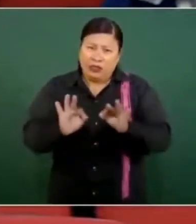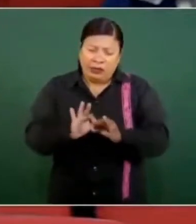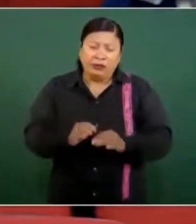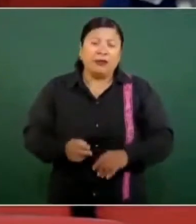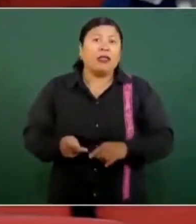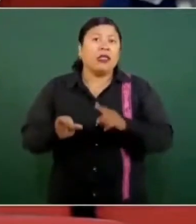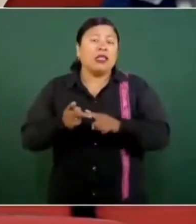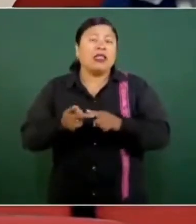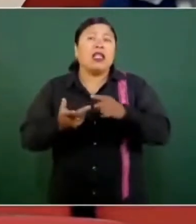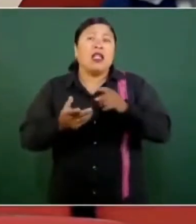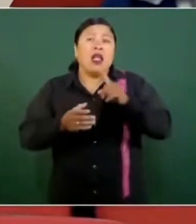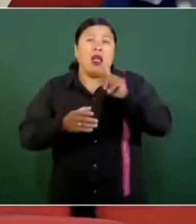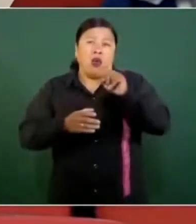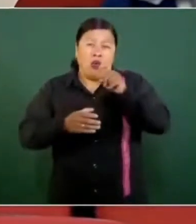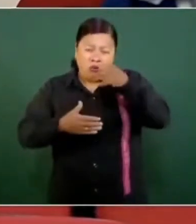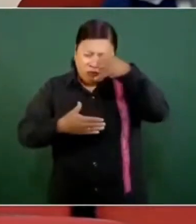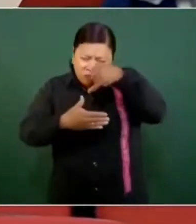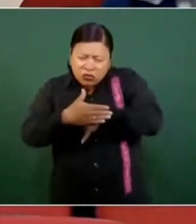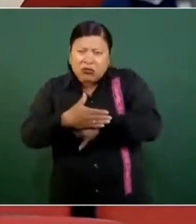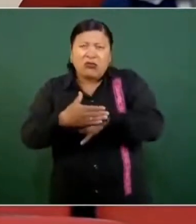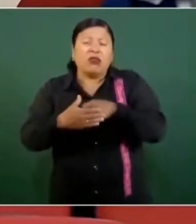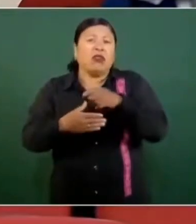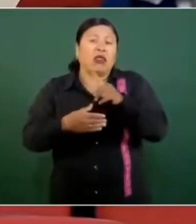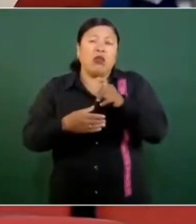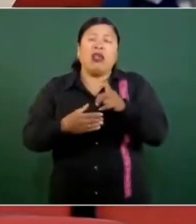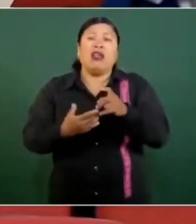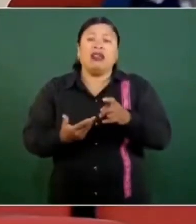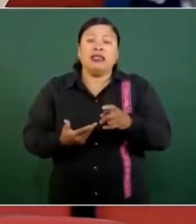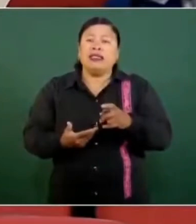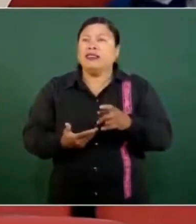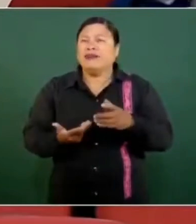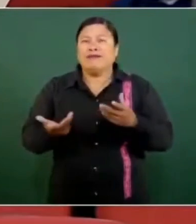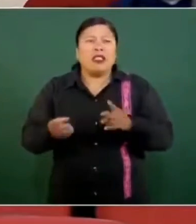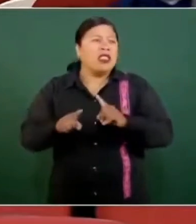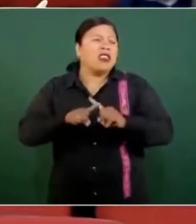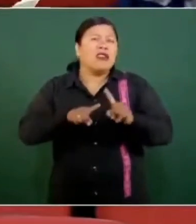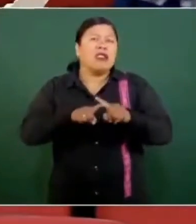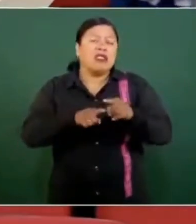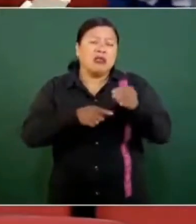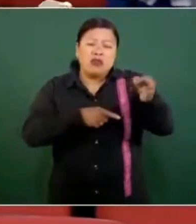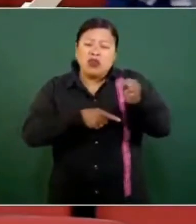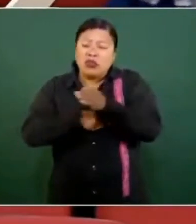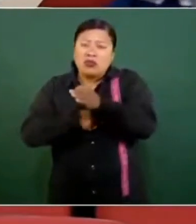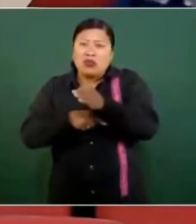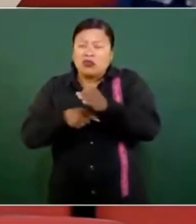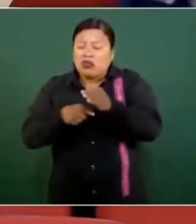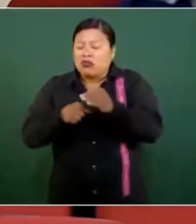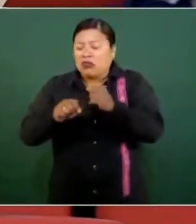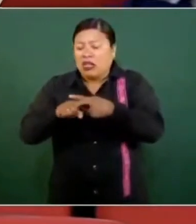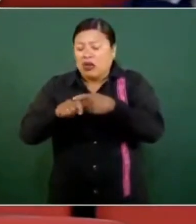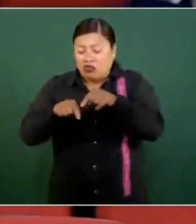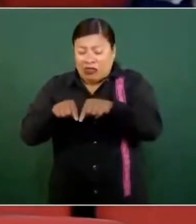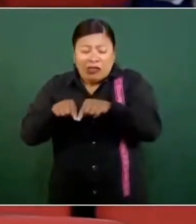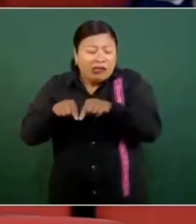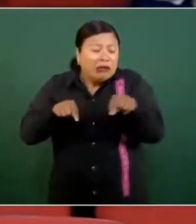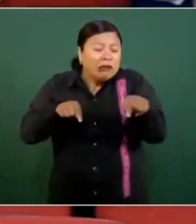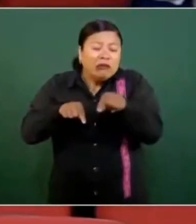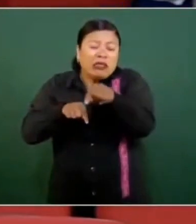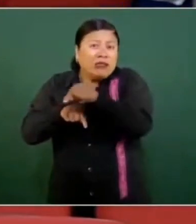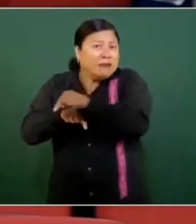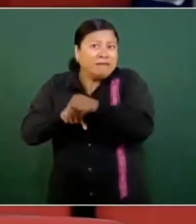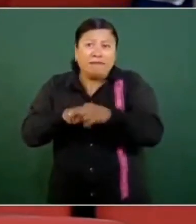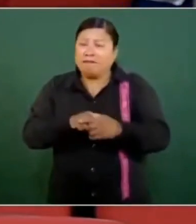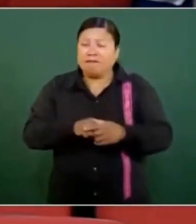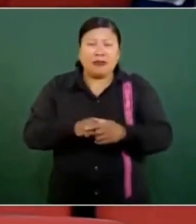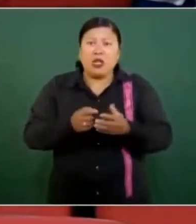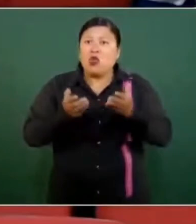pozos que alimentan al sistema del agua potable se encuentran en otros municipios conurbados con Salina Cruz. No tenemos una